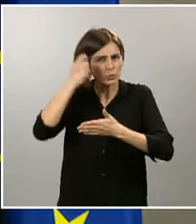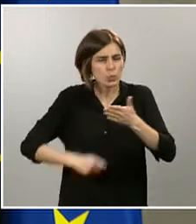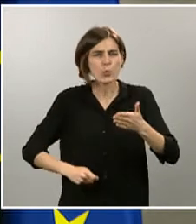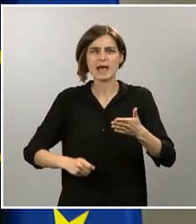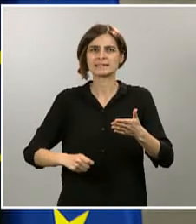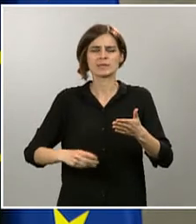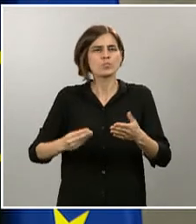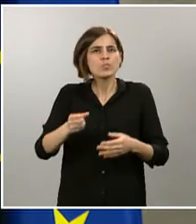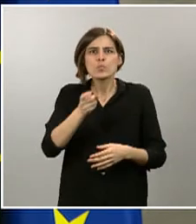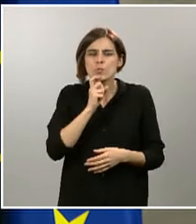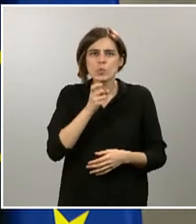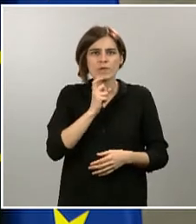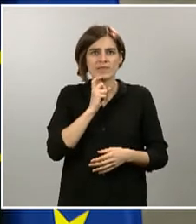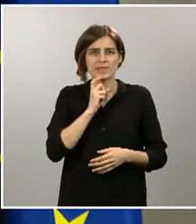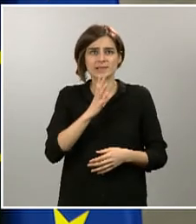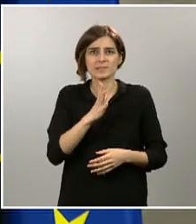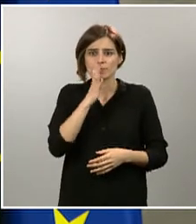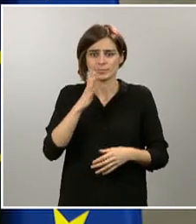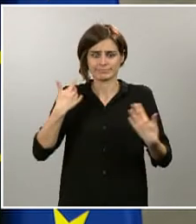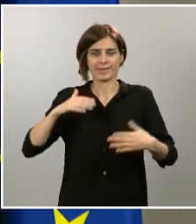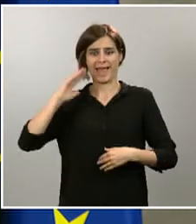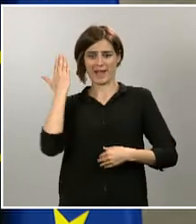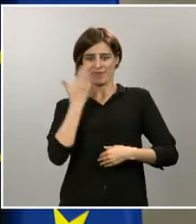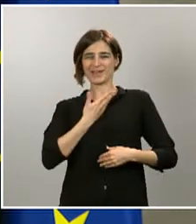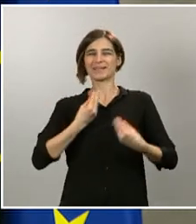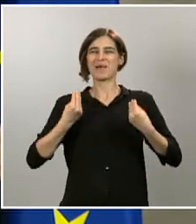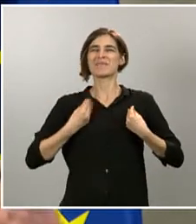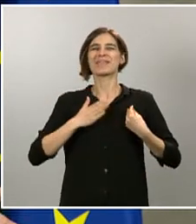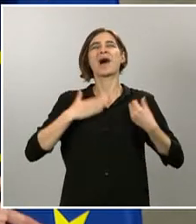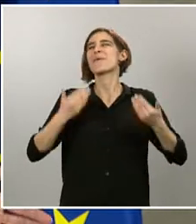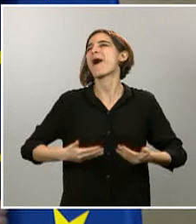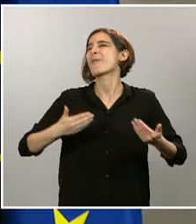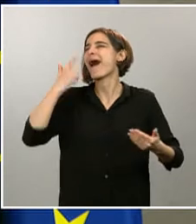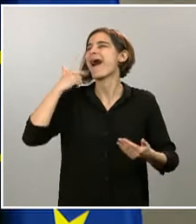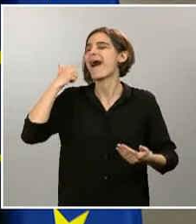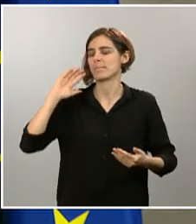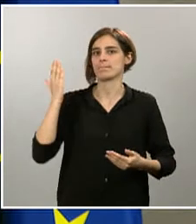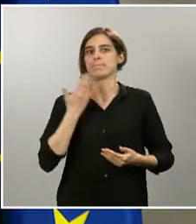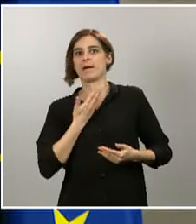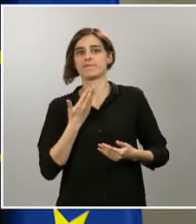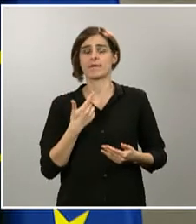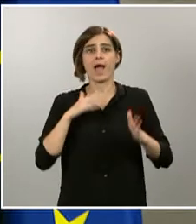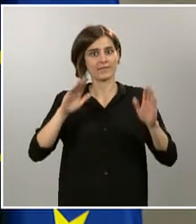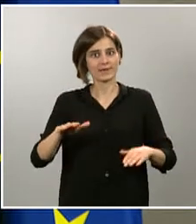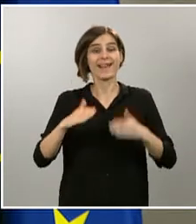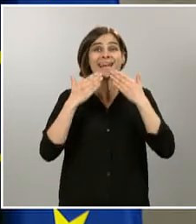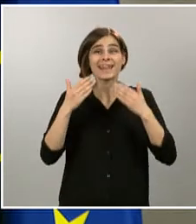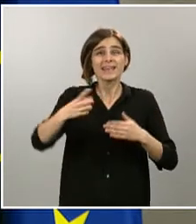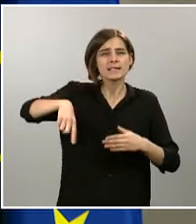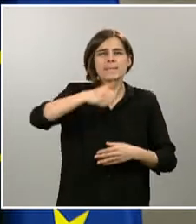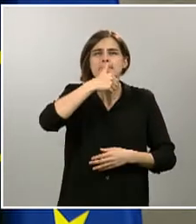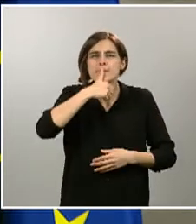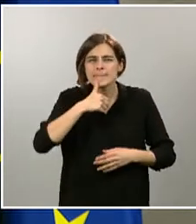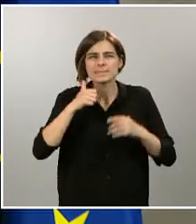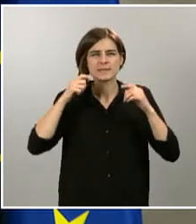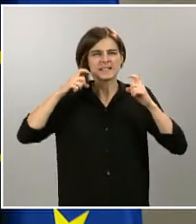que comportan de afectación de la vida cotidiana de todos los ciudadanos, están dando estos resultados que hemos visto y nos permiten concluir